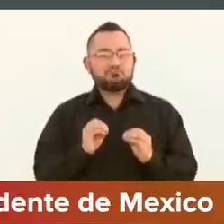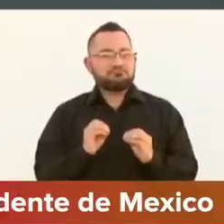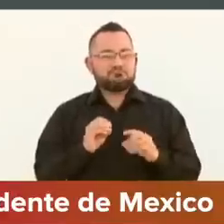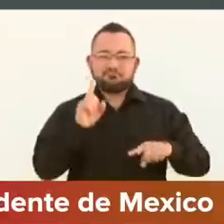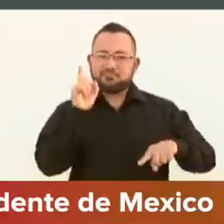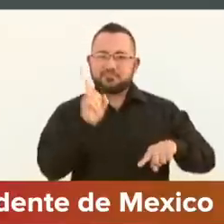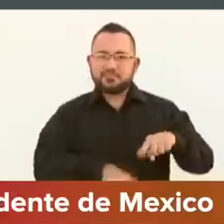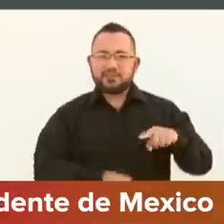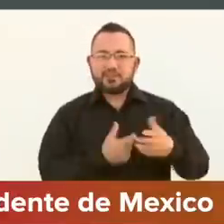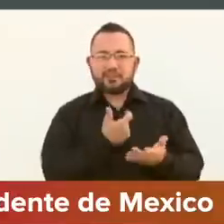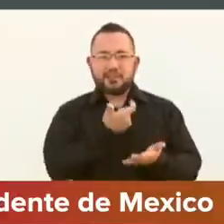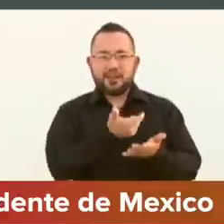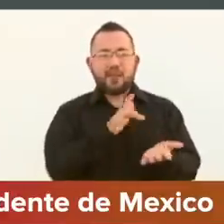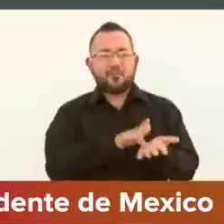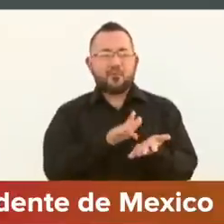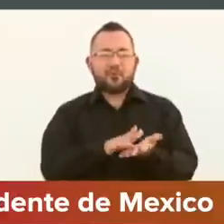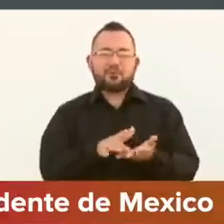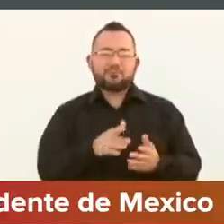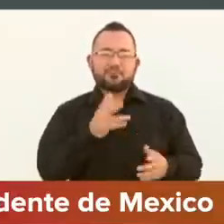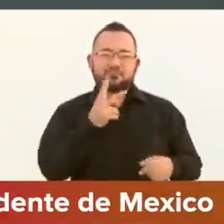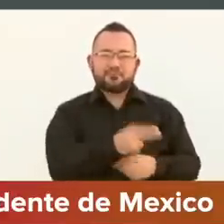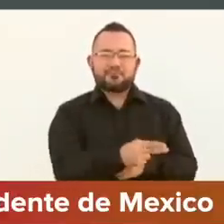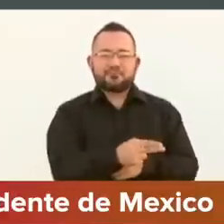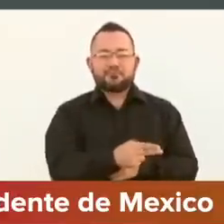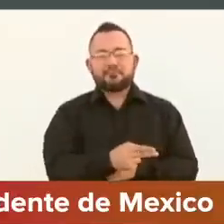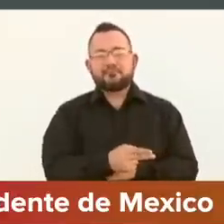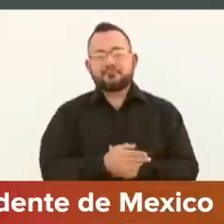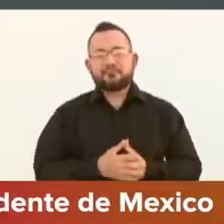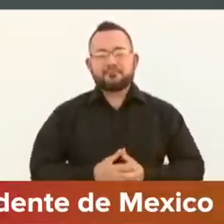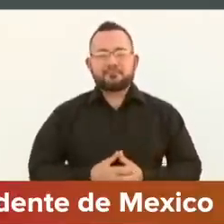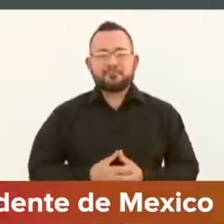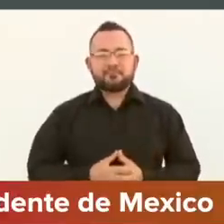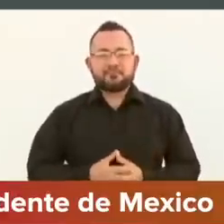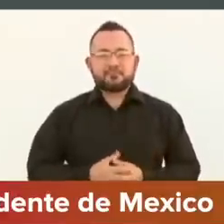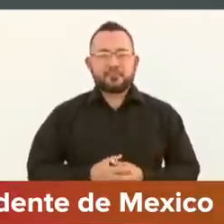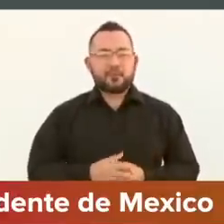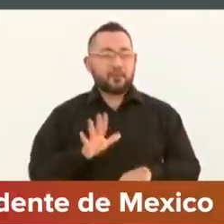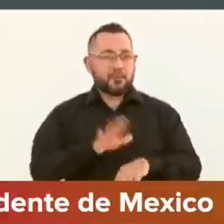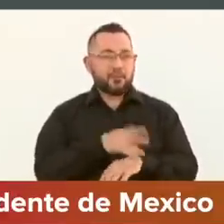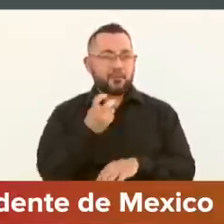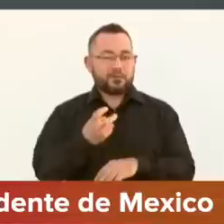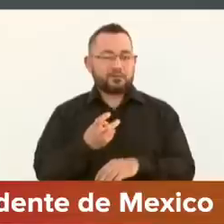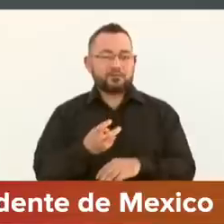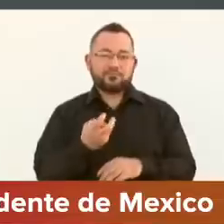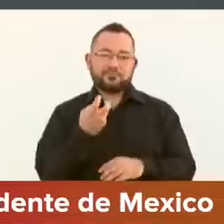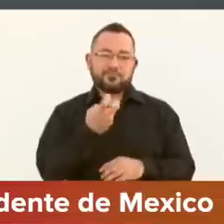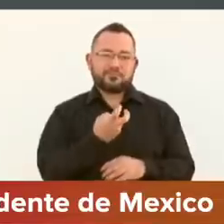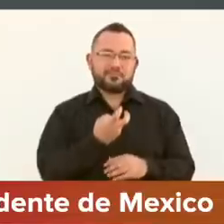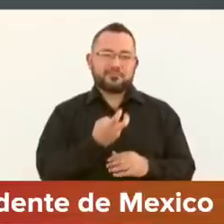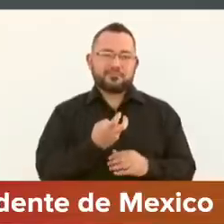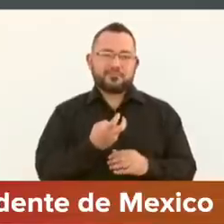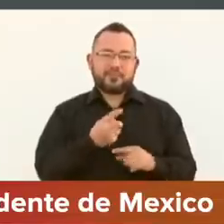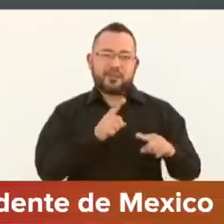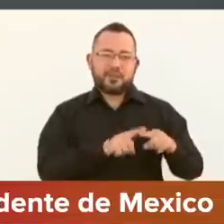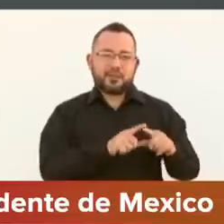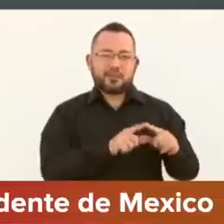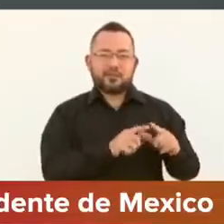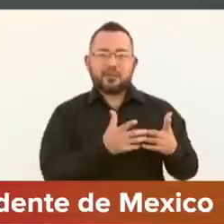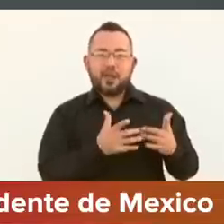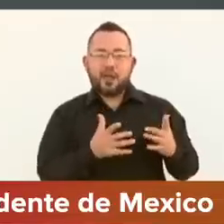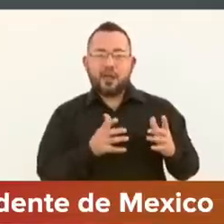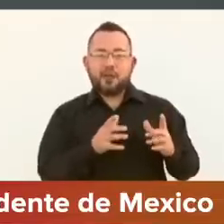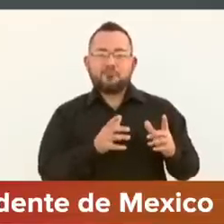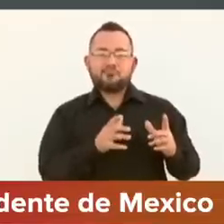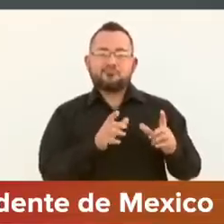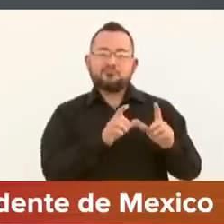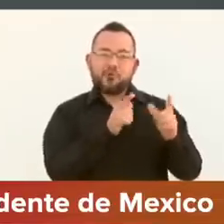se queda arriba. Y esto no sólo aplica para organizaciones que